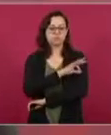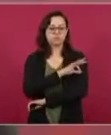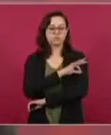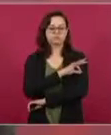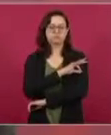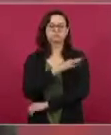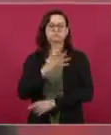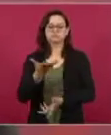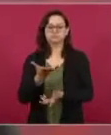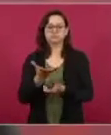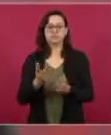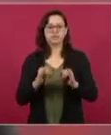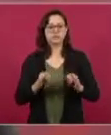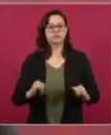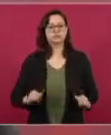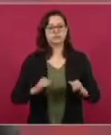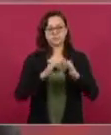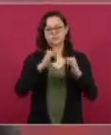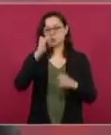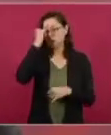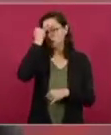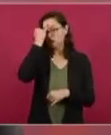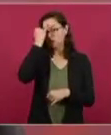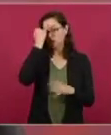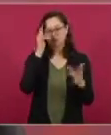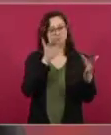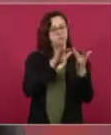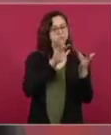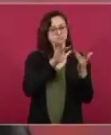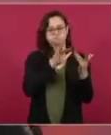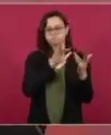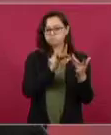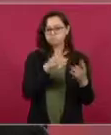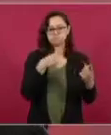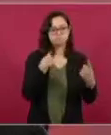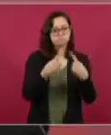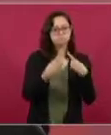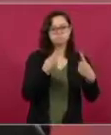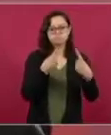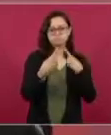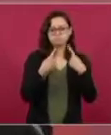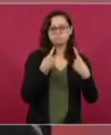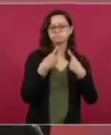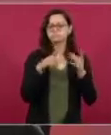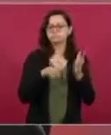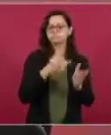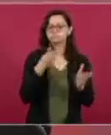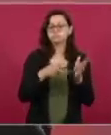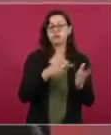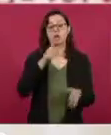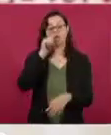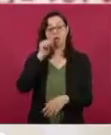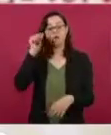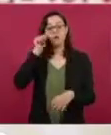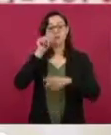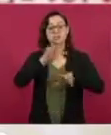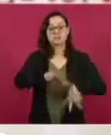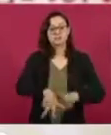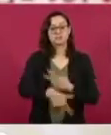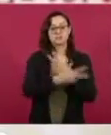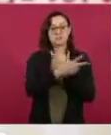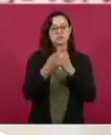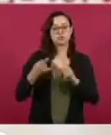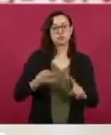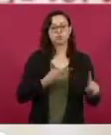con varias instituciones de la India, ayer tuvimos otra entrevista vía Zoom, para la